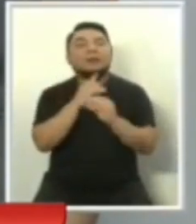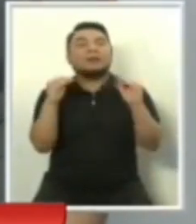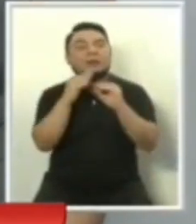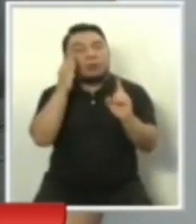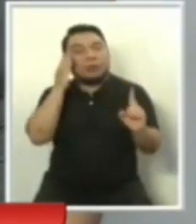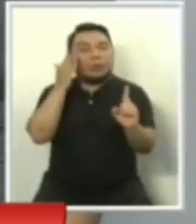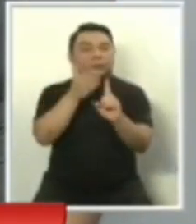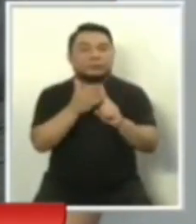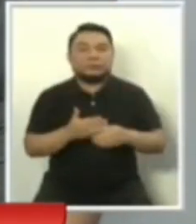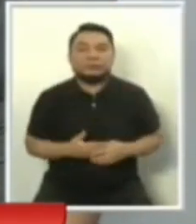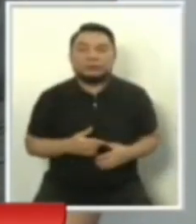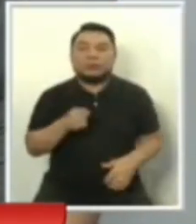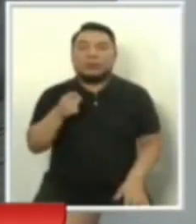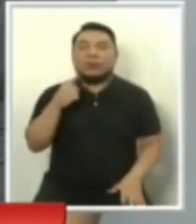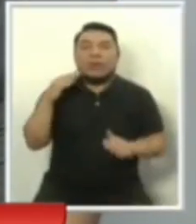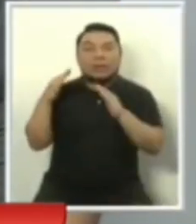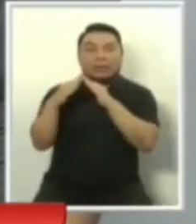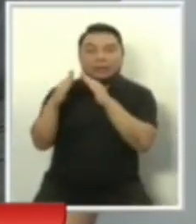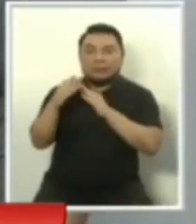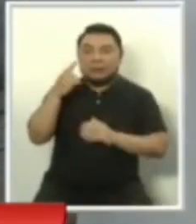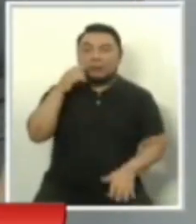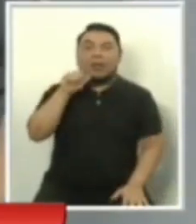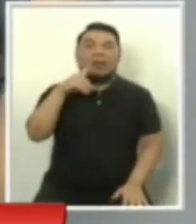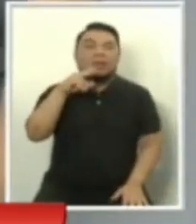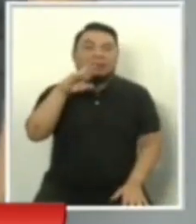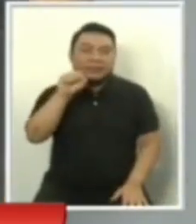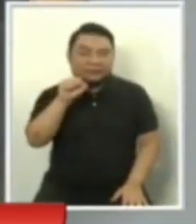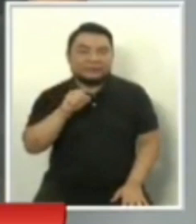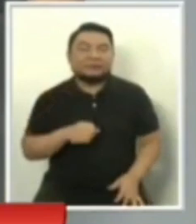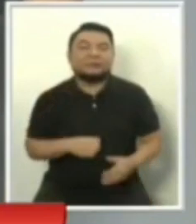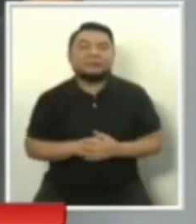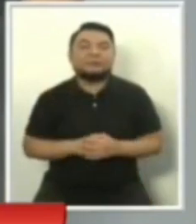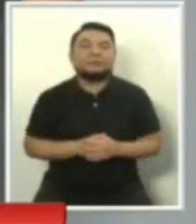Alcántara. Estamos hablando de la tercera dupla de este segmento.